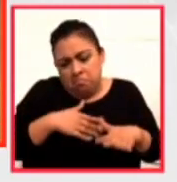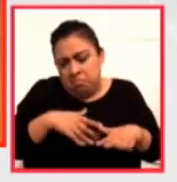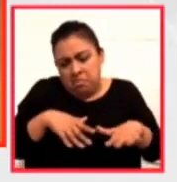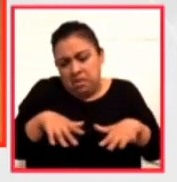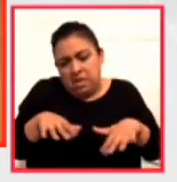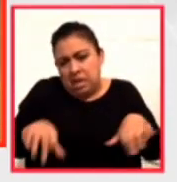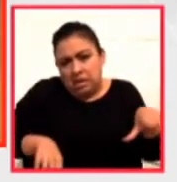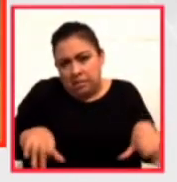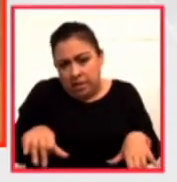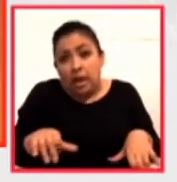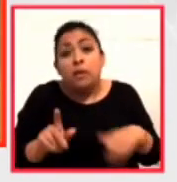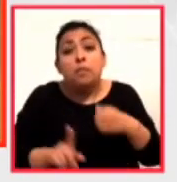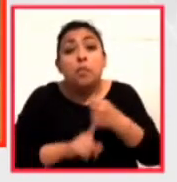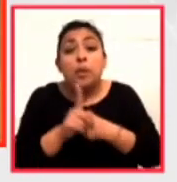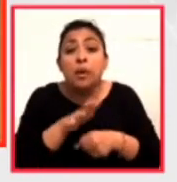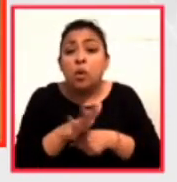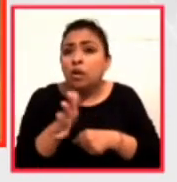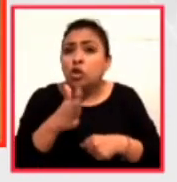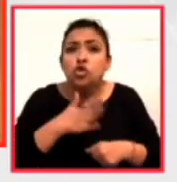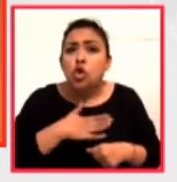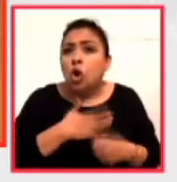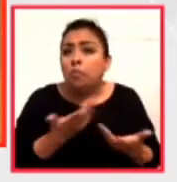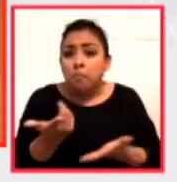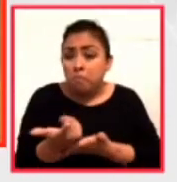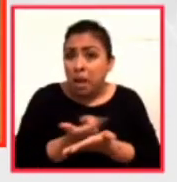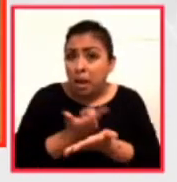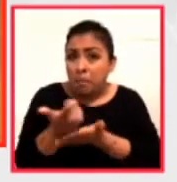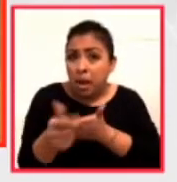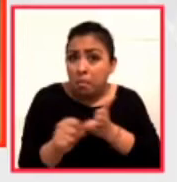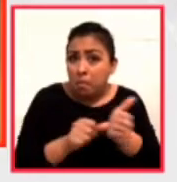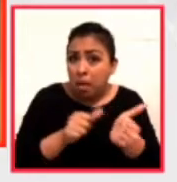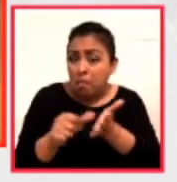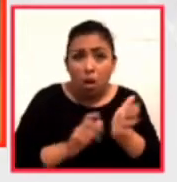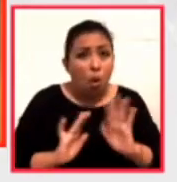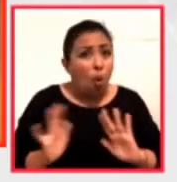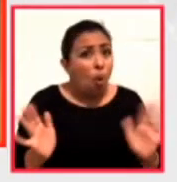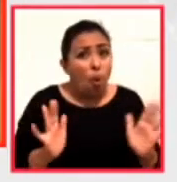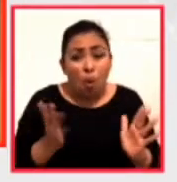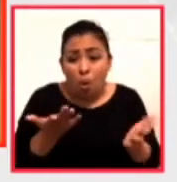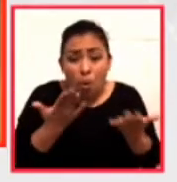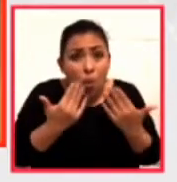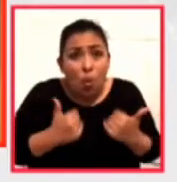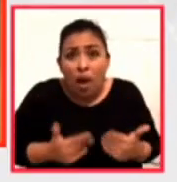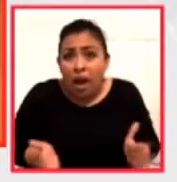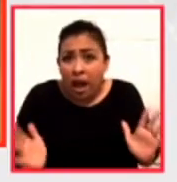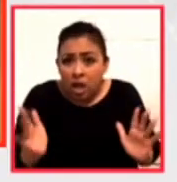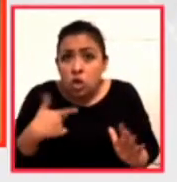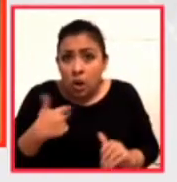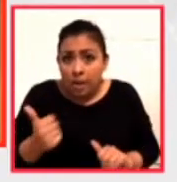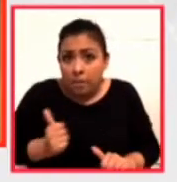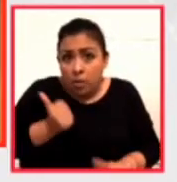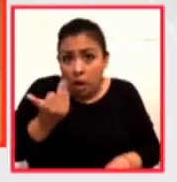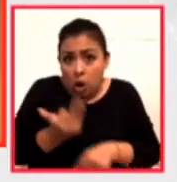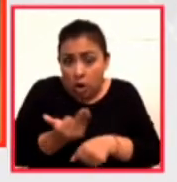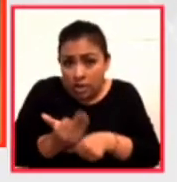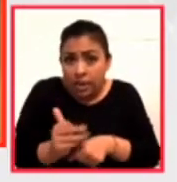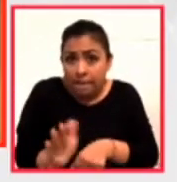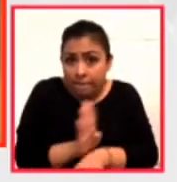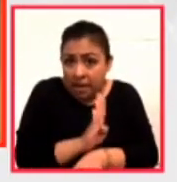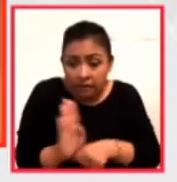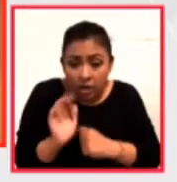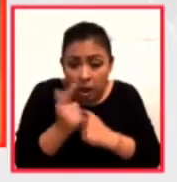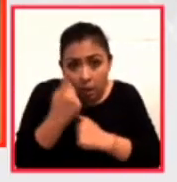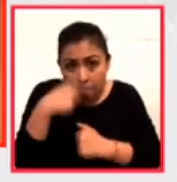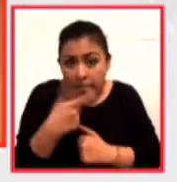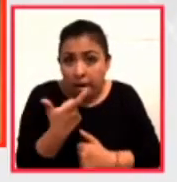es que yo no tengo un salario, yo no tengo un beneficio que pueda estar yo aprovechando, tomando provecho de ella para poder